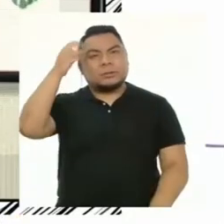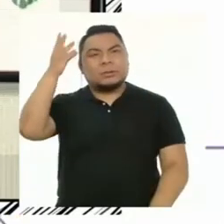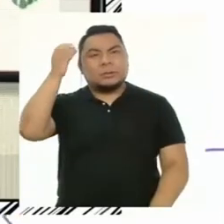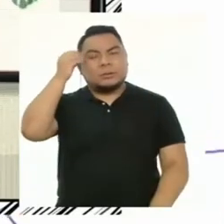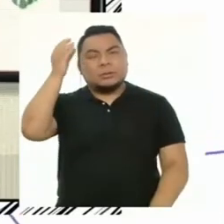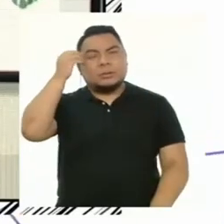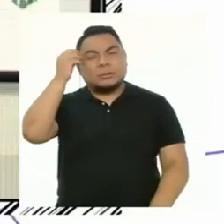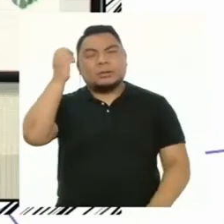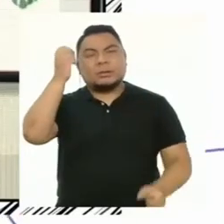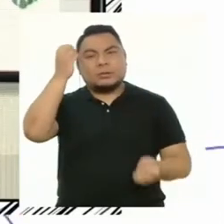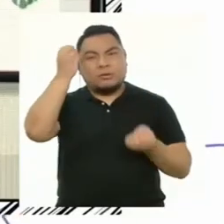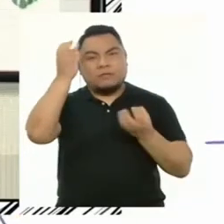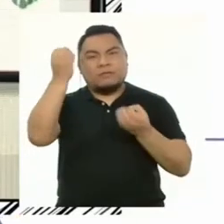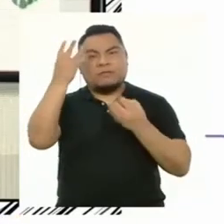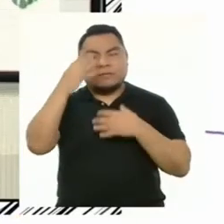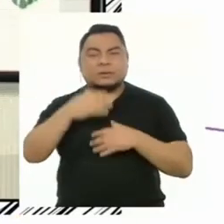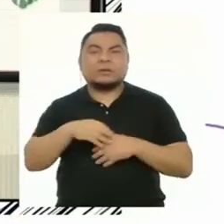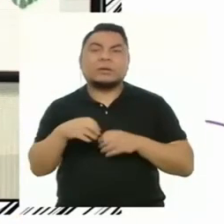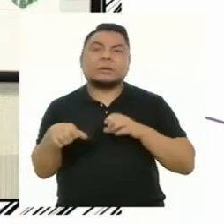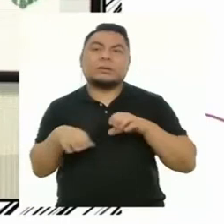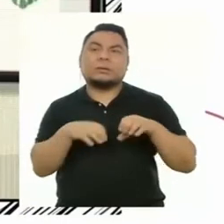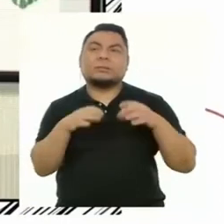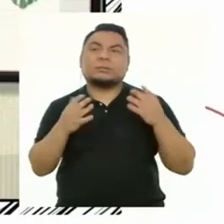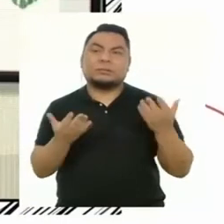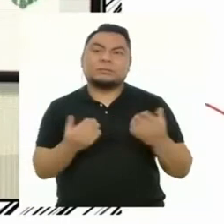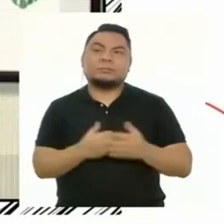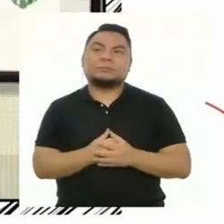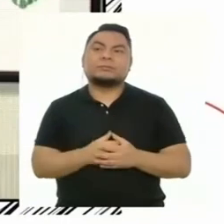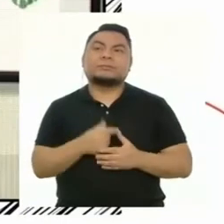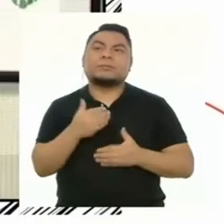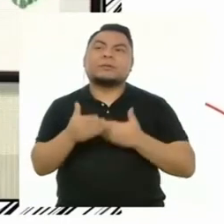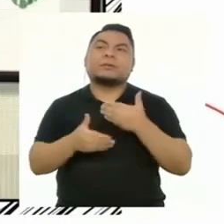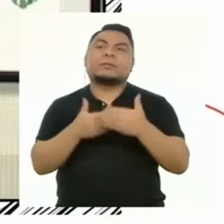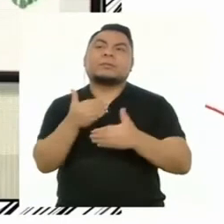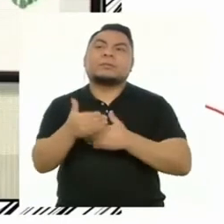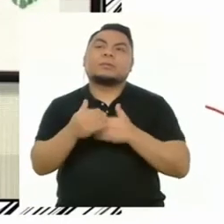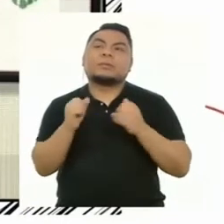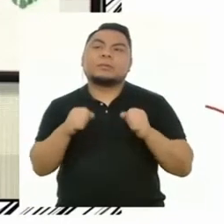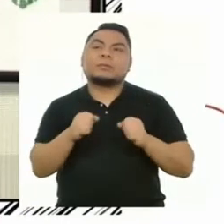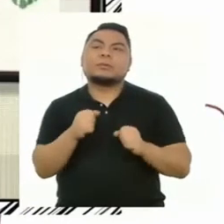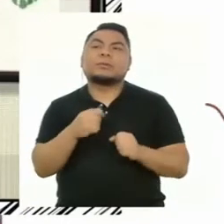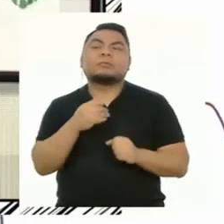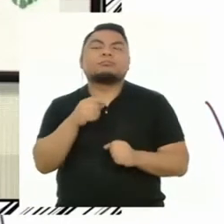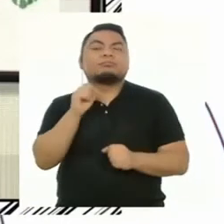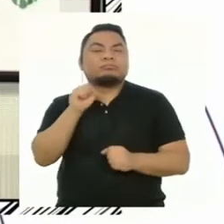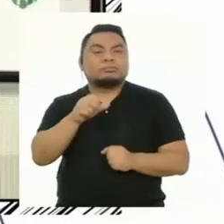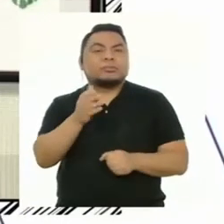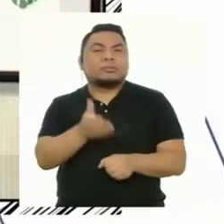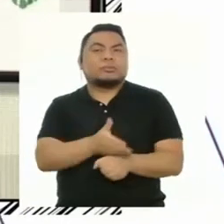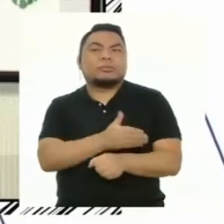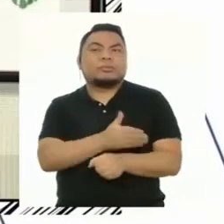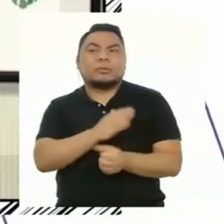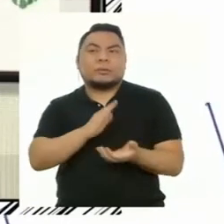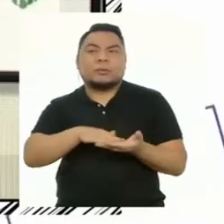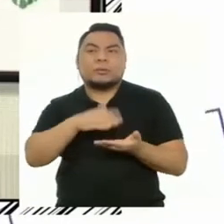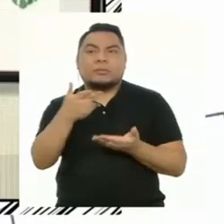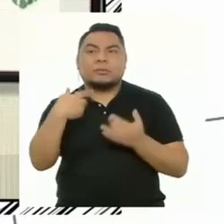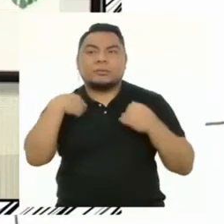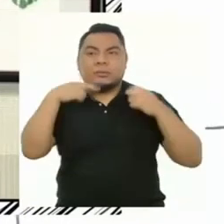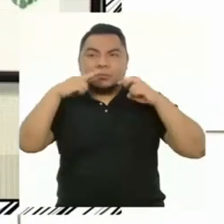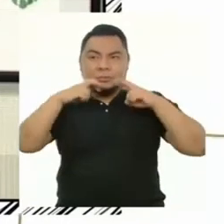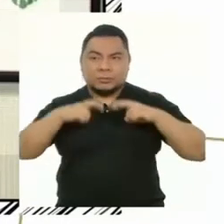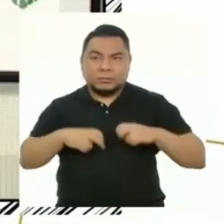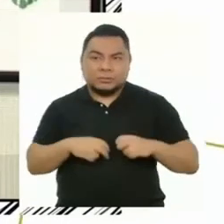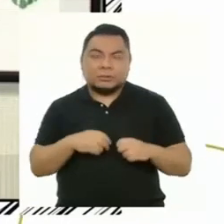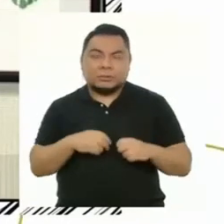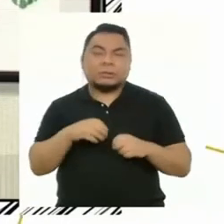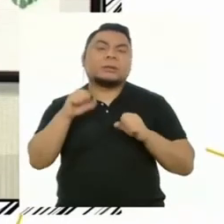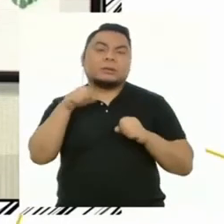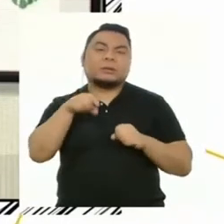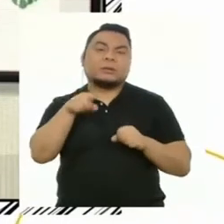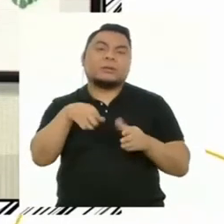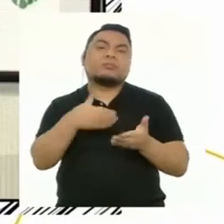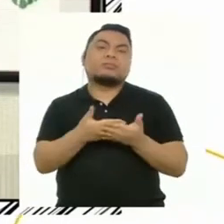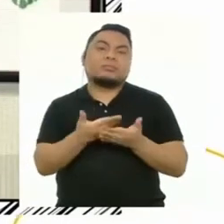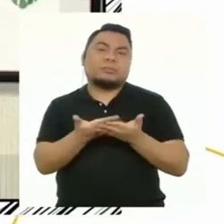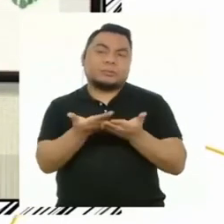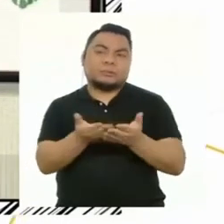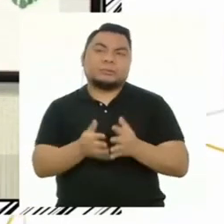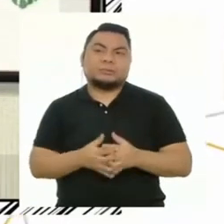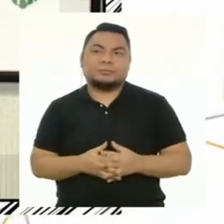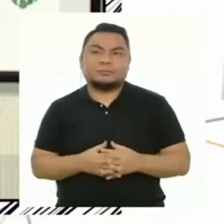cantidades de información o realizar procesamientos o procedimientos después de analizarlos y así